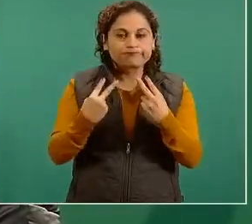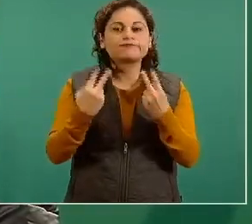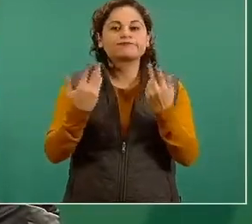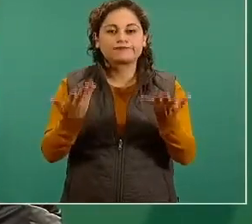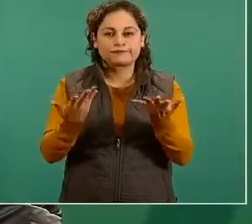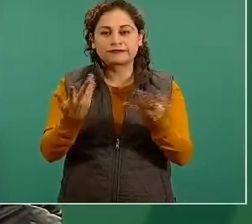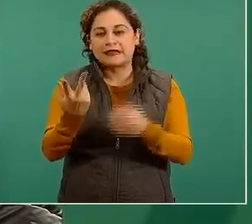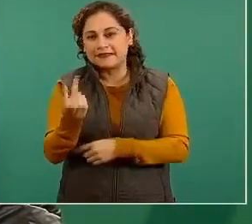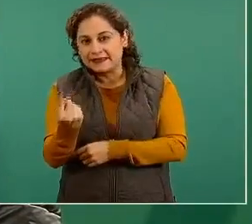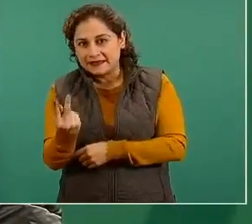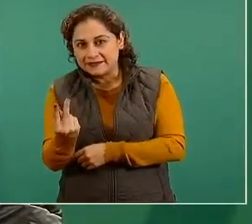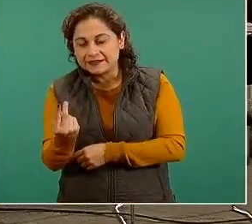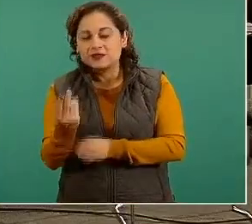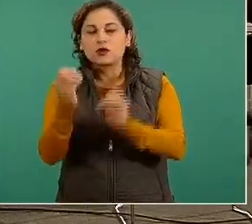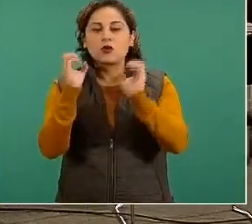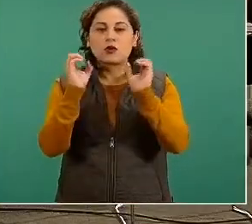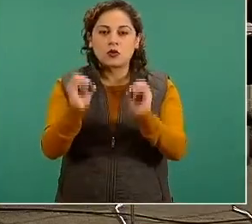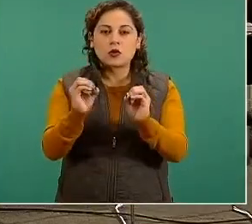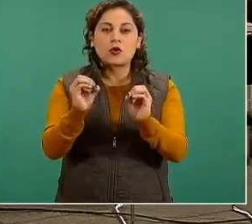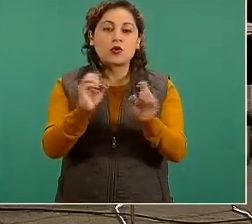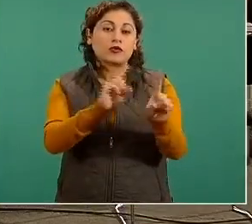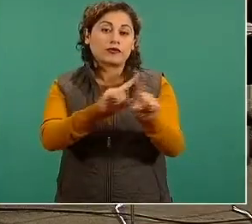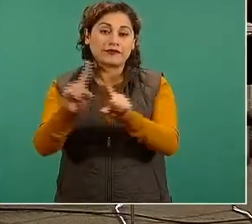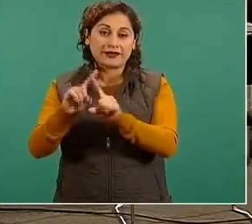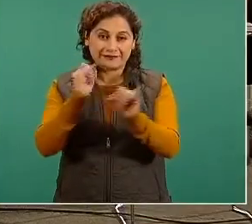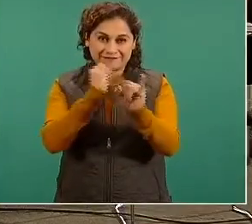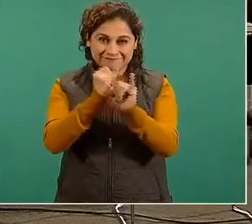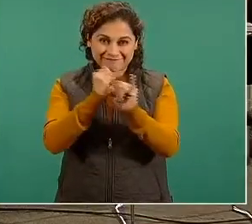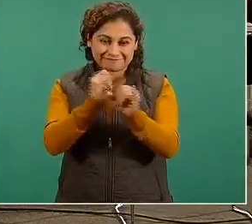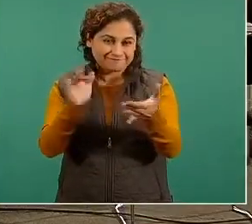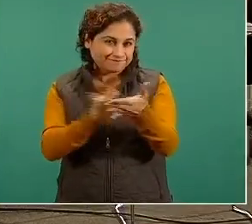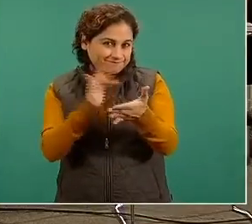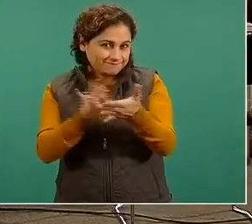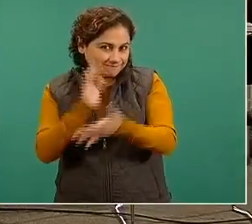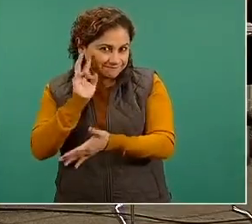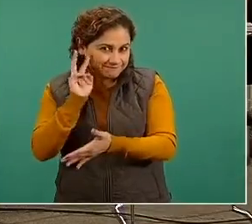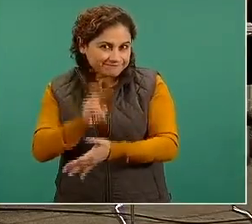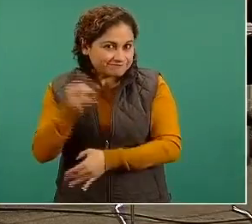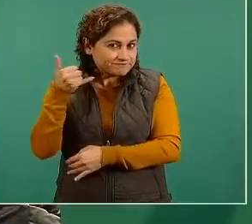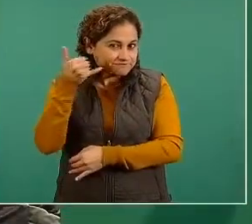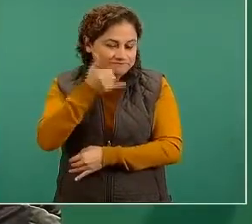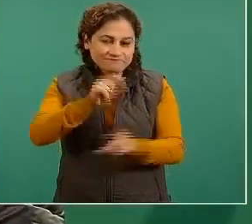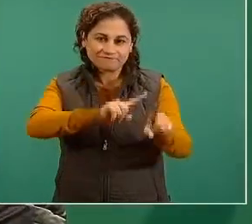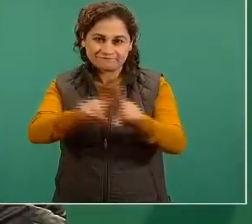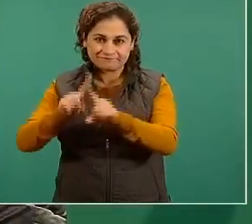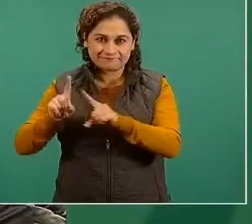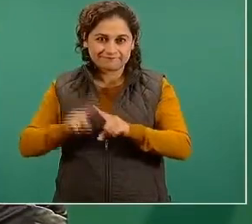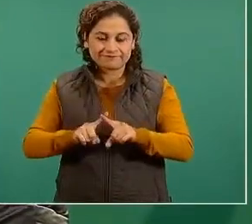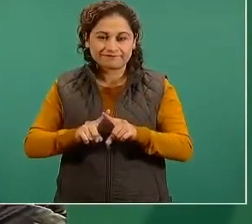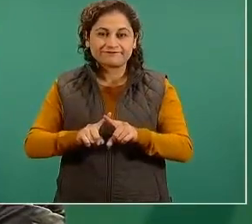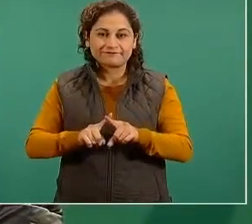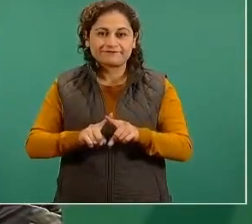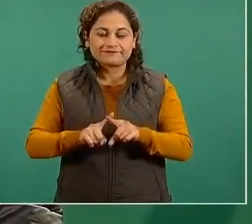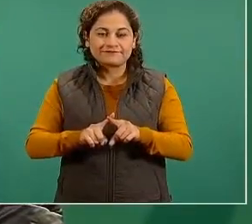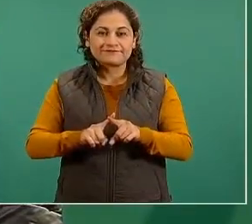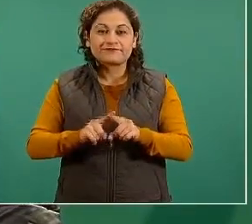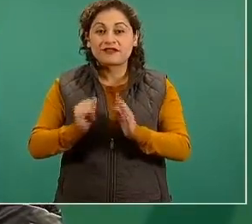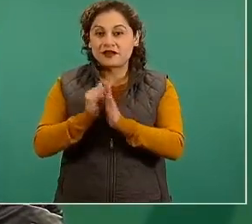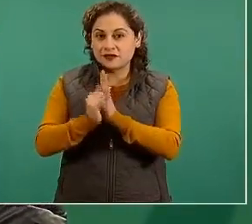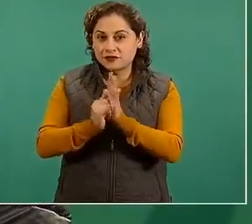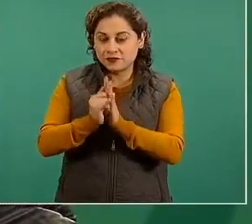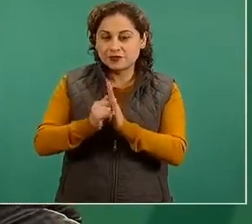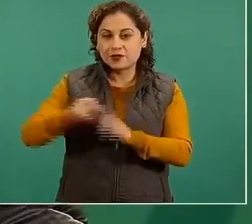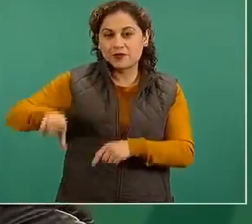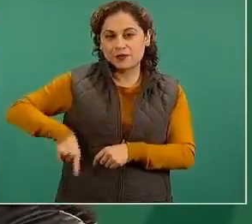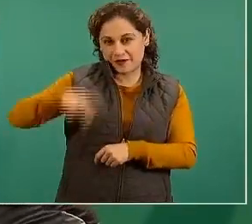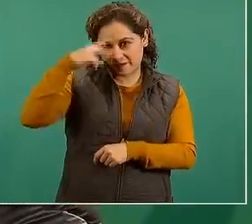televisión o sus dispositivos móviles conectados a la red internet en el canal de YouTube del Gobierno de México